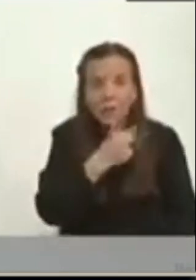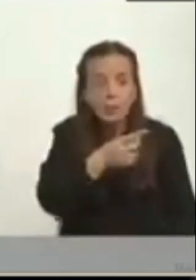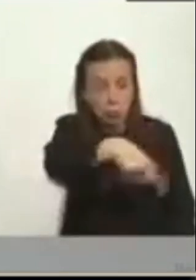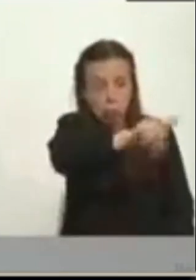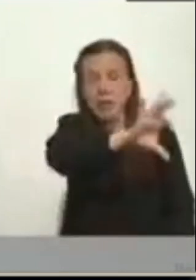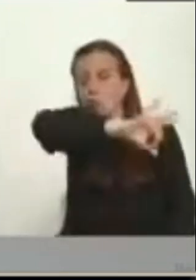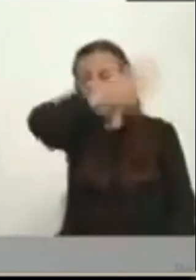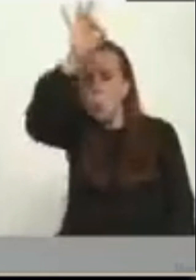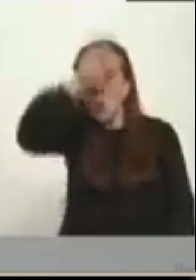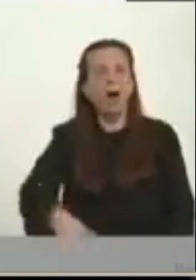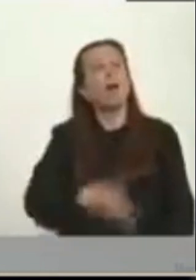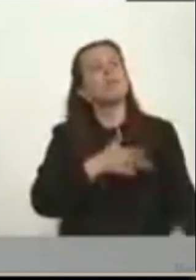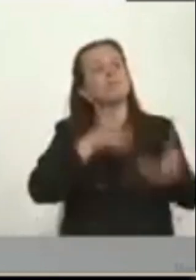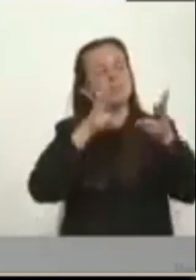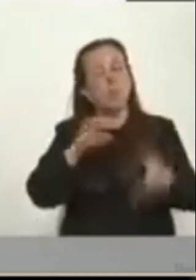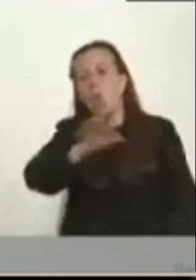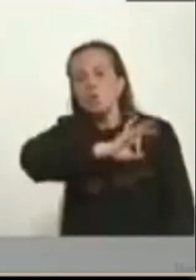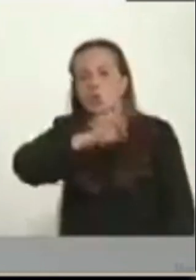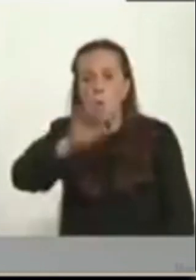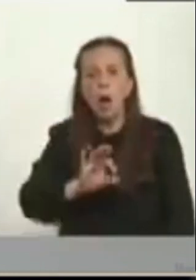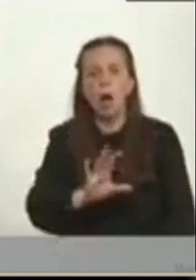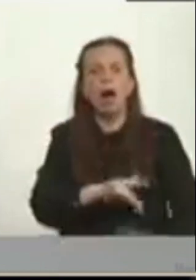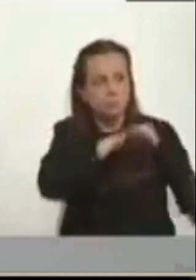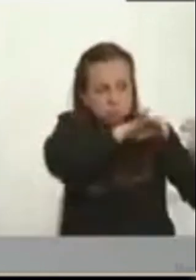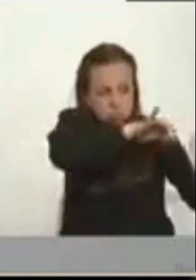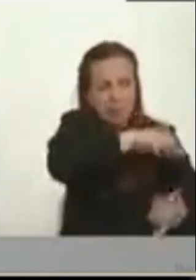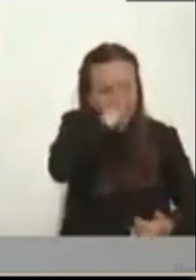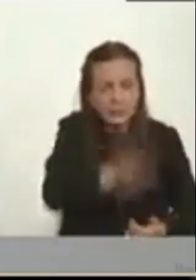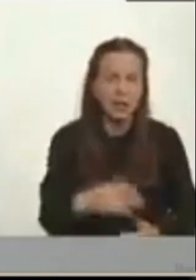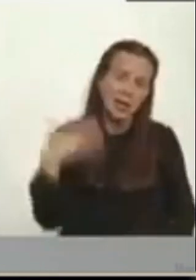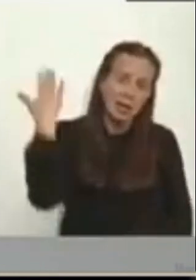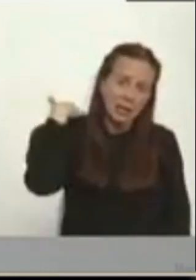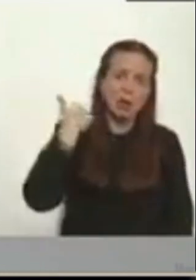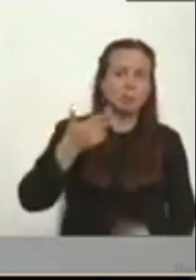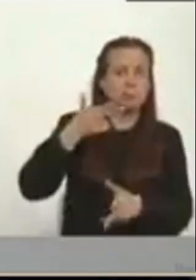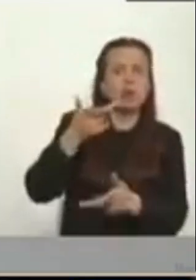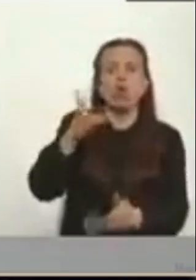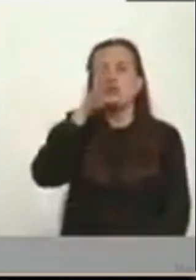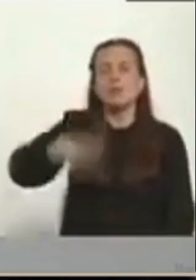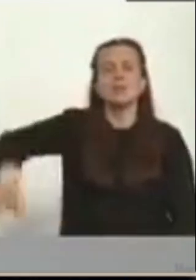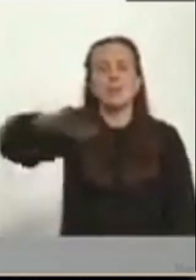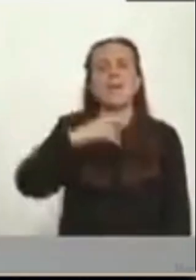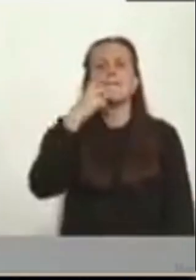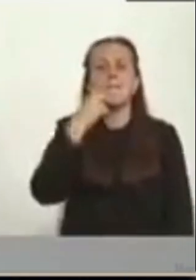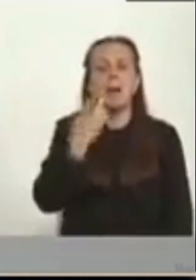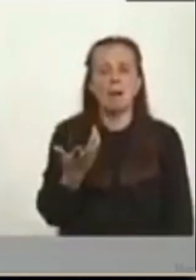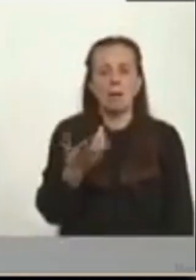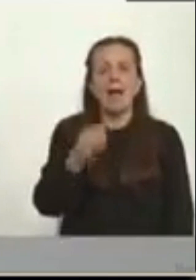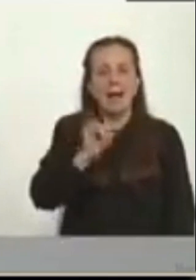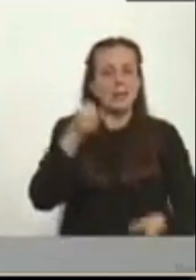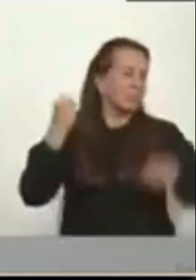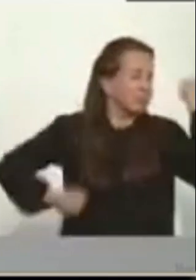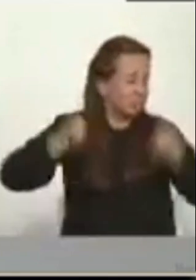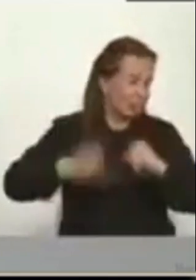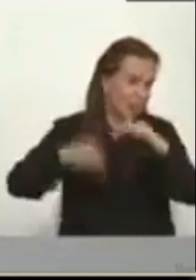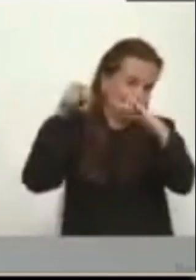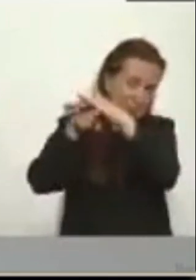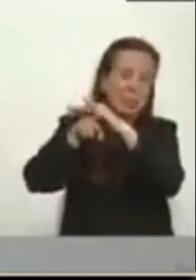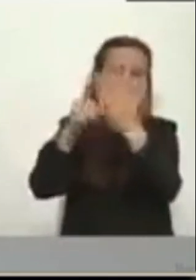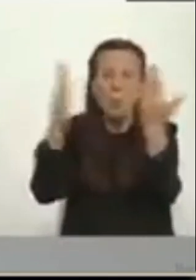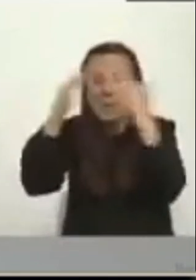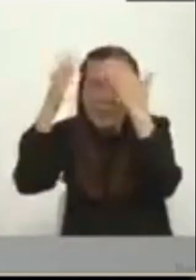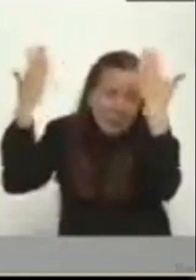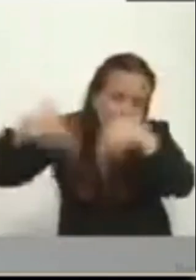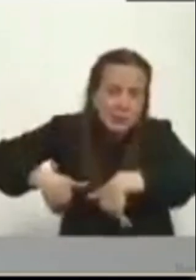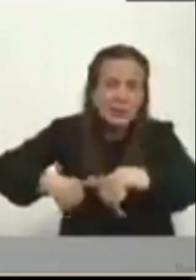disparó, que no hubo combate, que fue fusilado por la espalda en la finca de su padre, tratando de huir para resguardarse en la